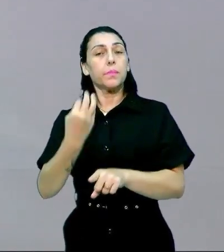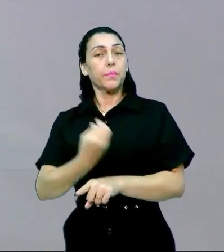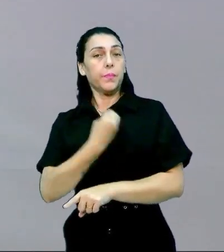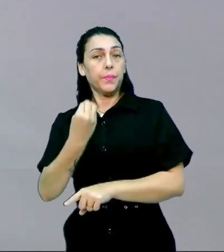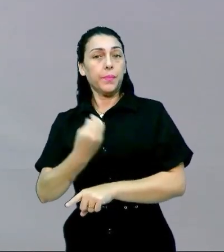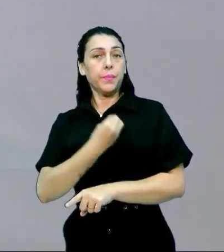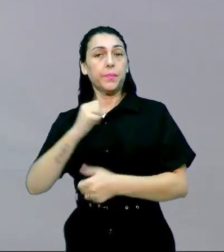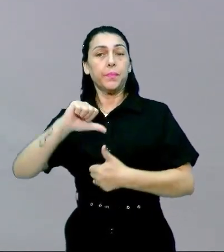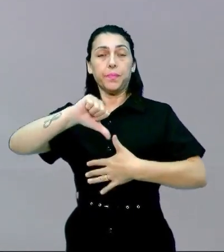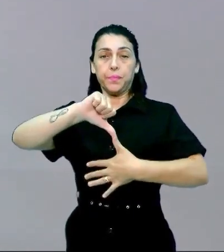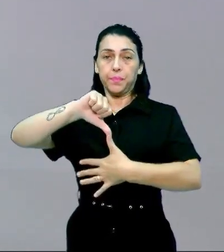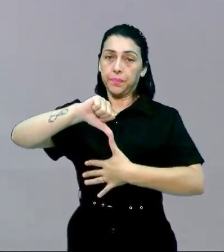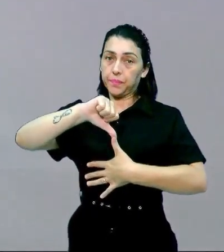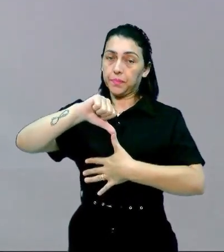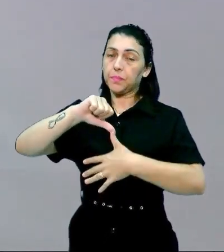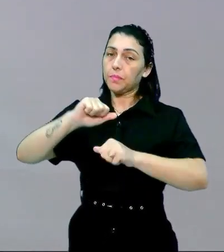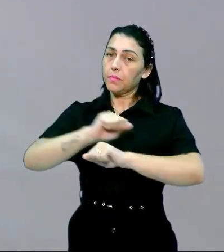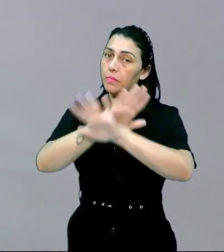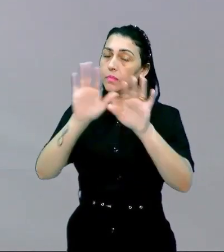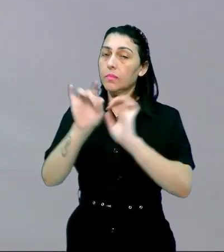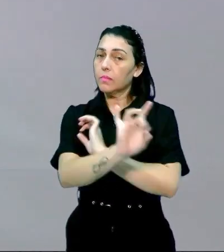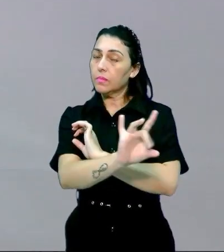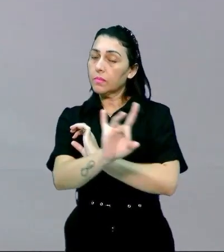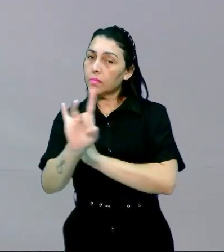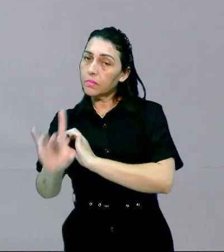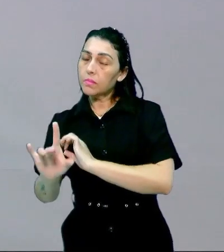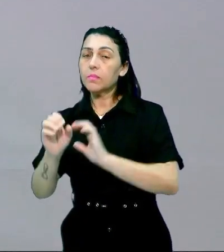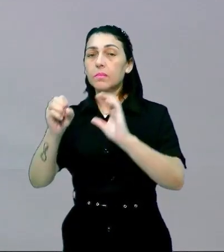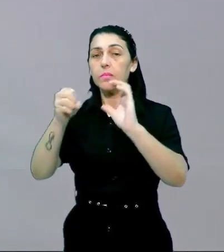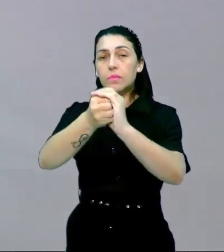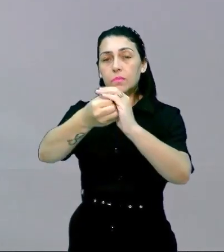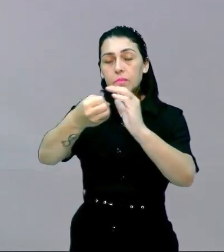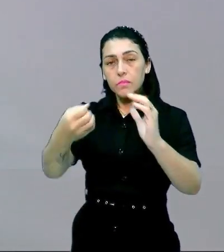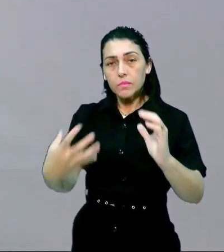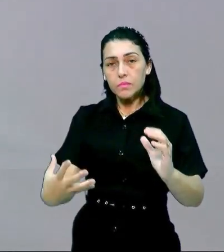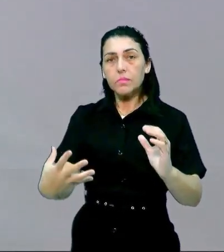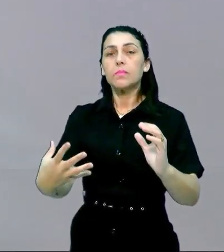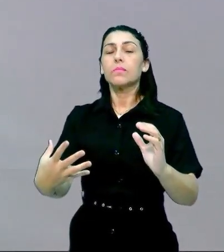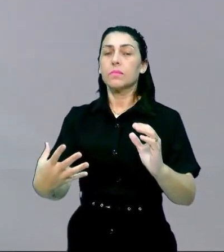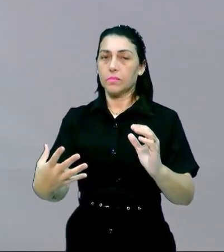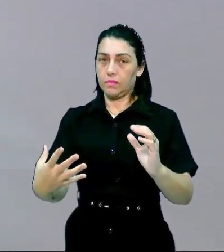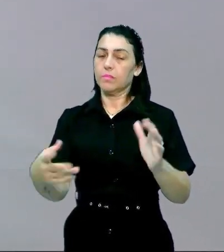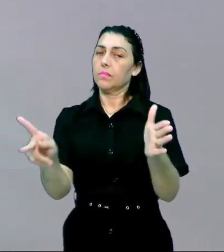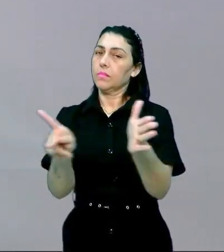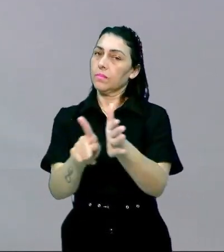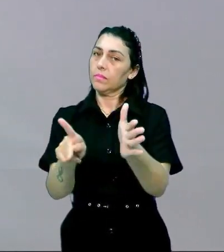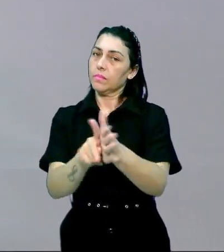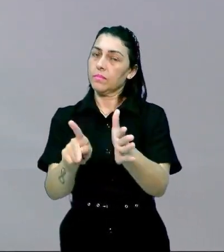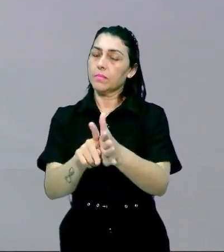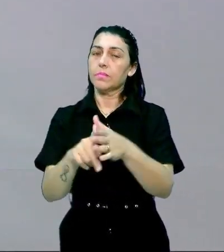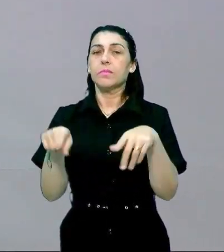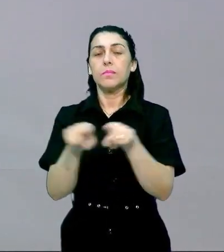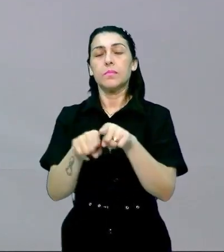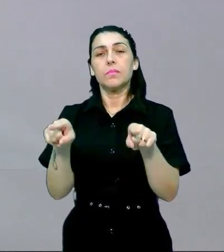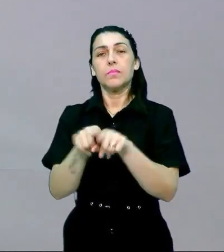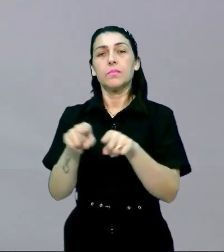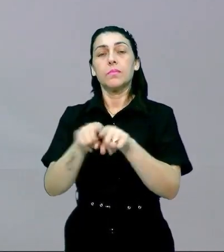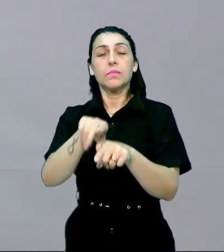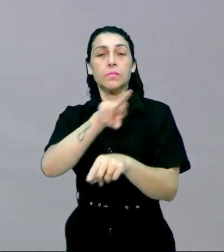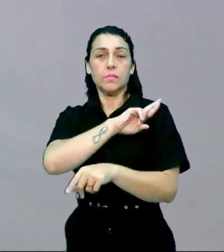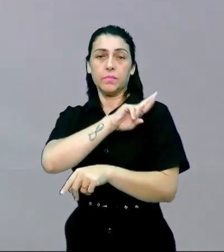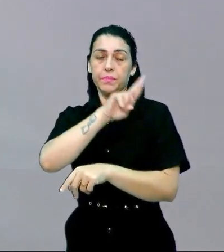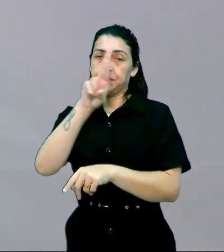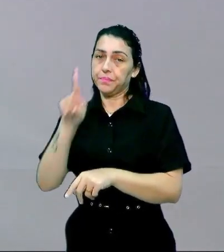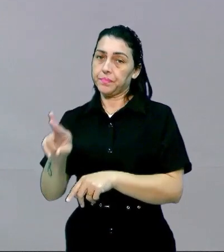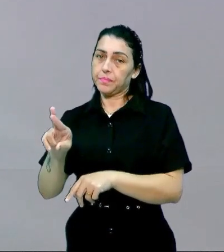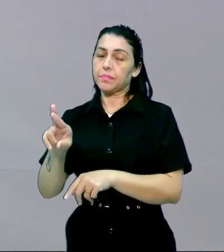América del Sur es claro que cada uno con sus características con su versión también con sus crendices